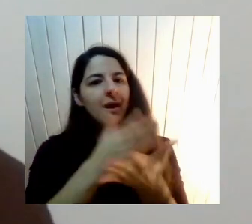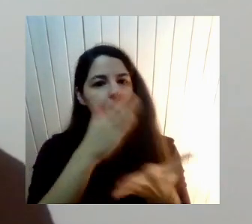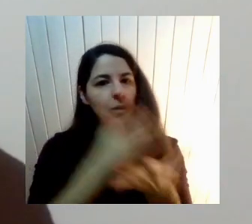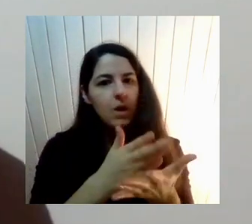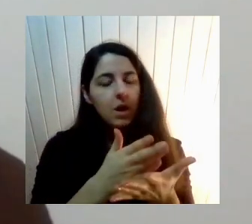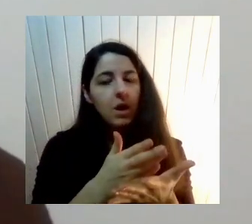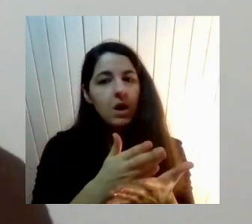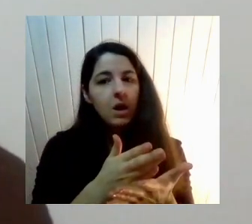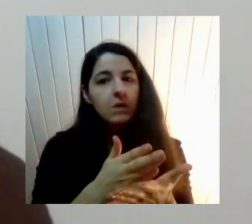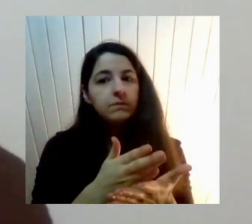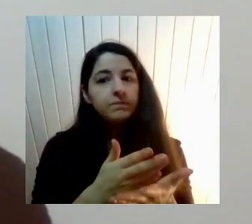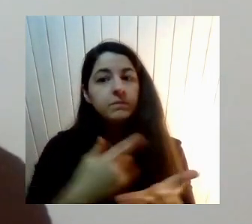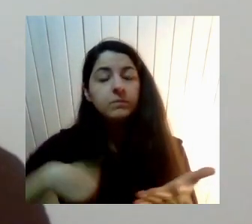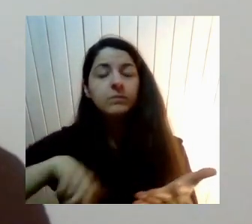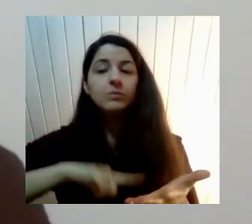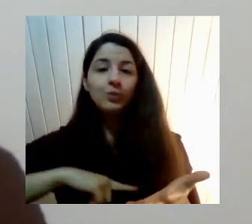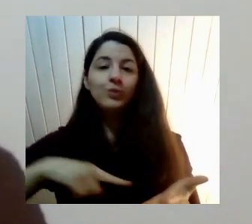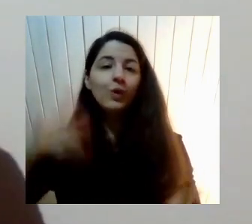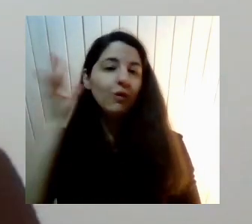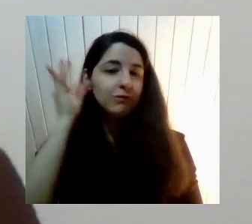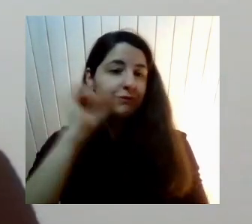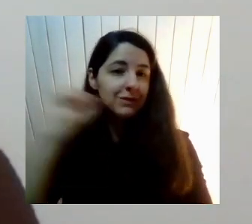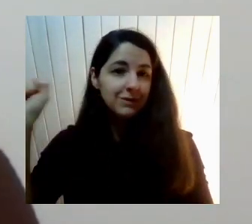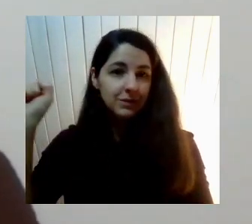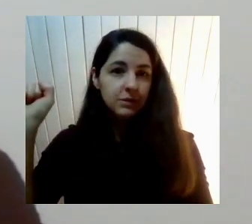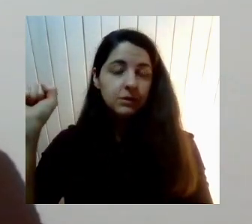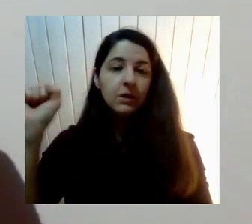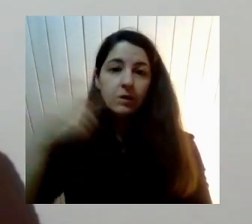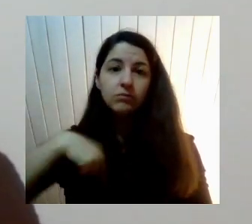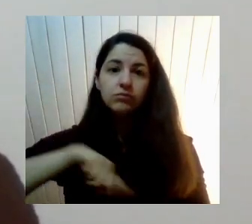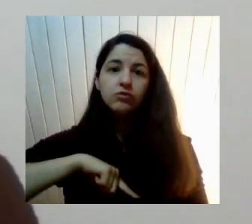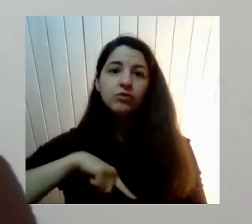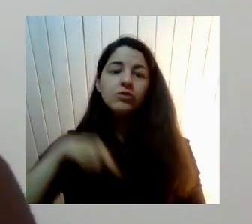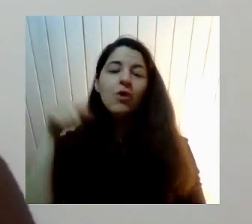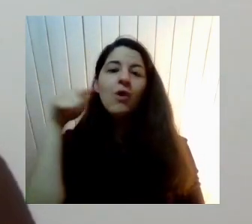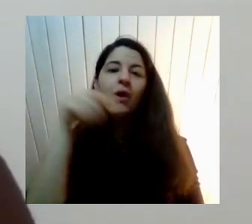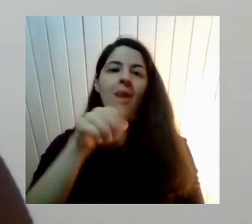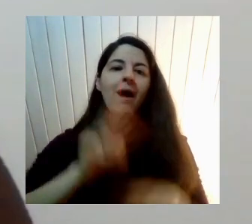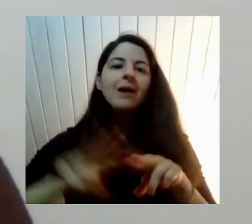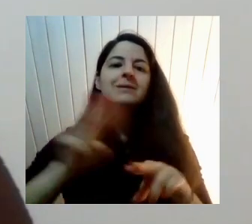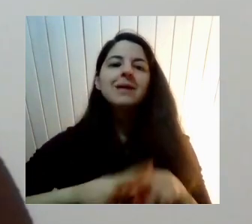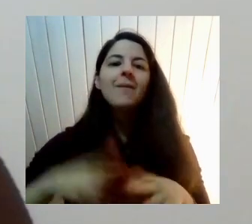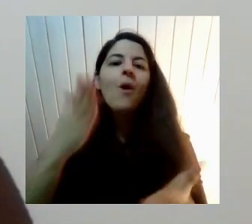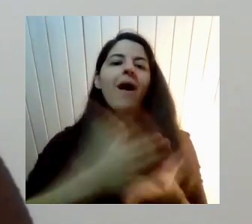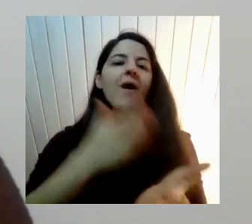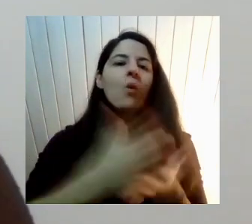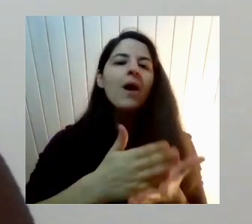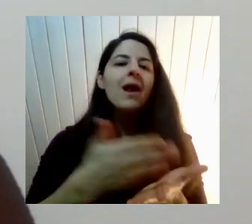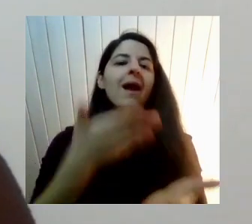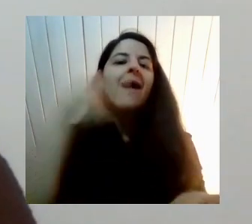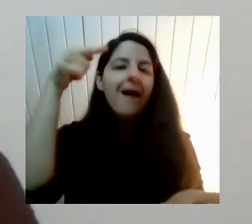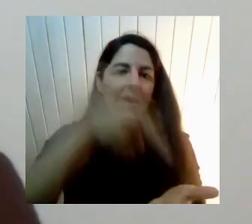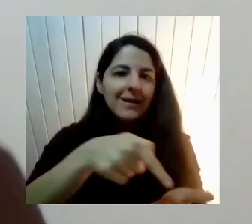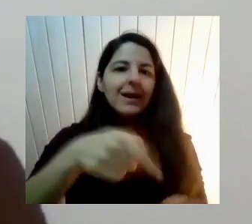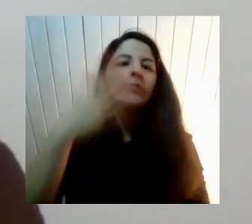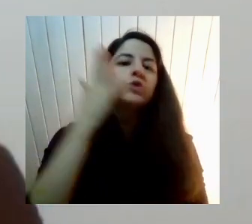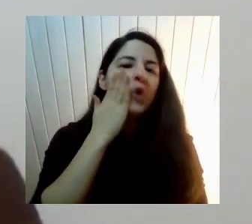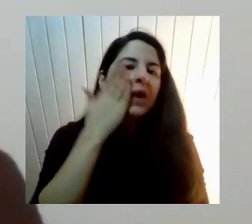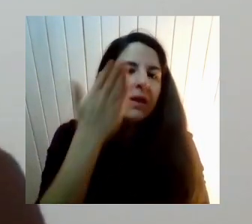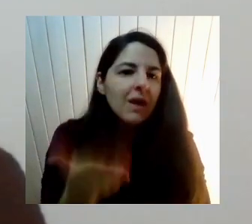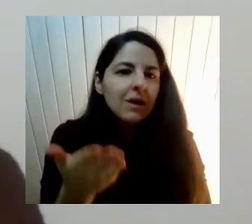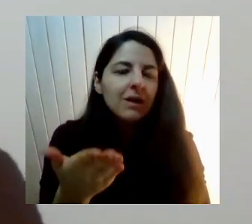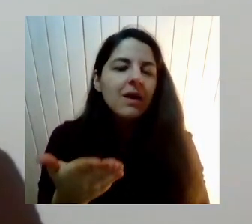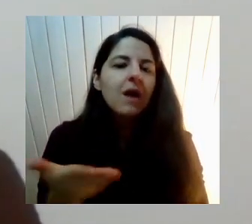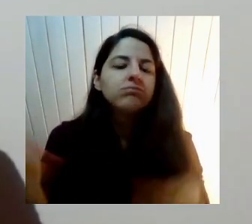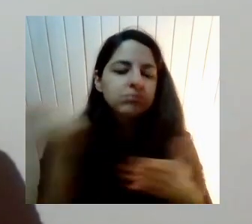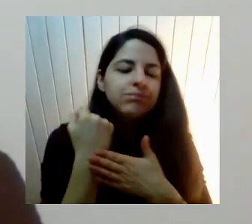aquellos que somos De la diferencia sexual Es que hemos hecho De la escuela Un espacio De solidaridad Entre nosotros Entre nuestras estudiantes Y de eso Y